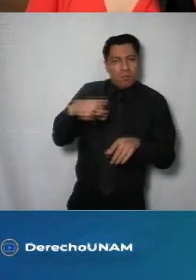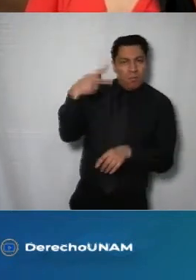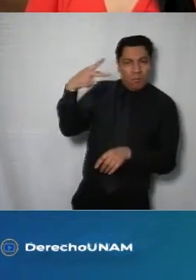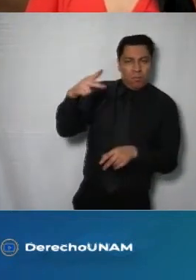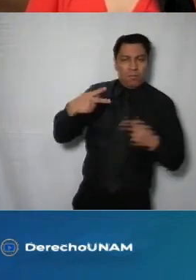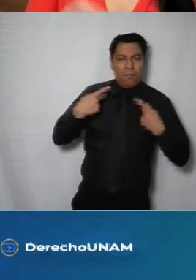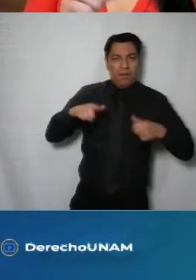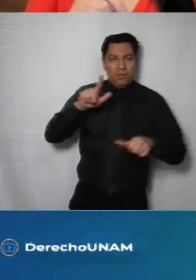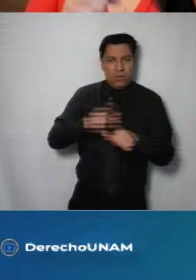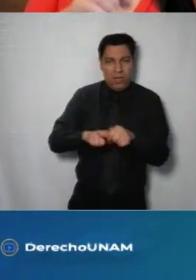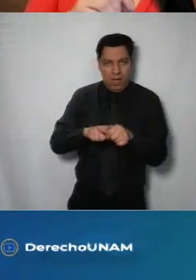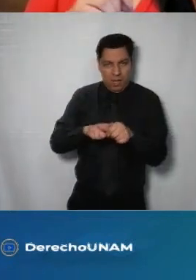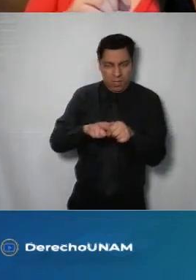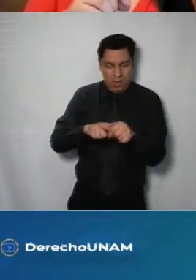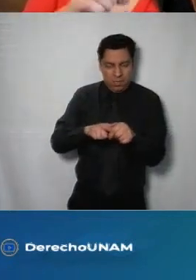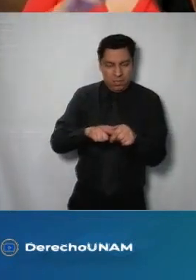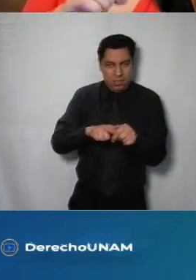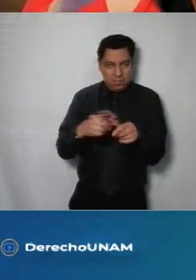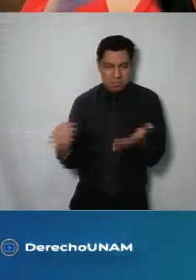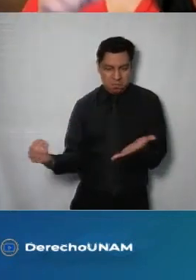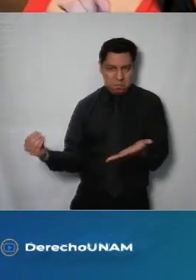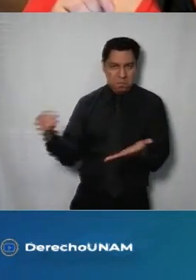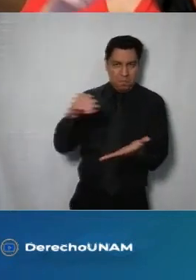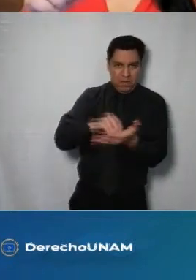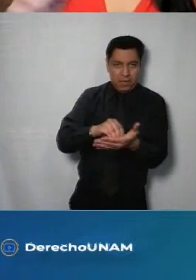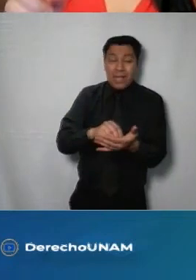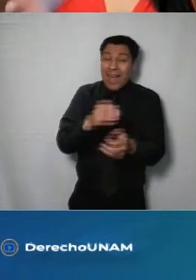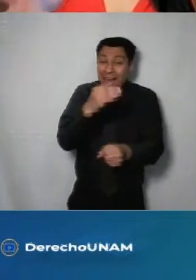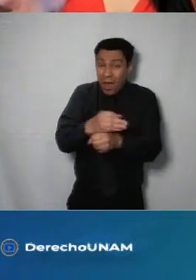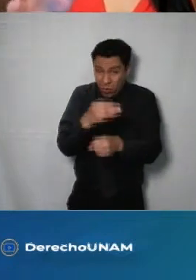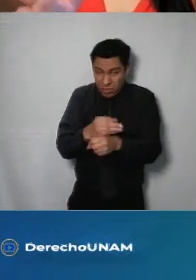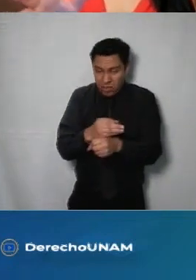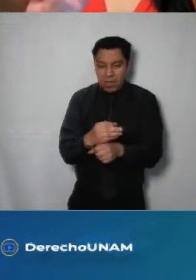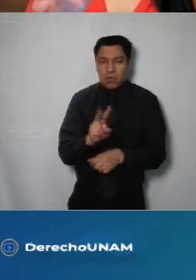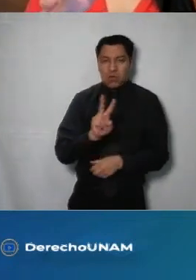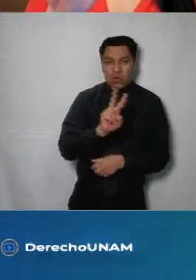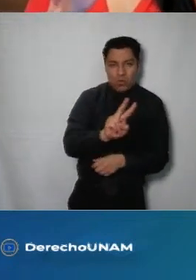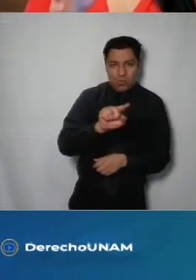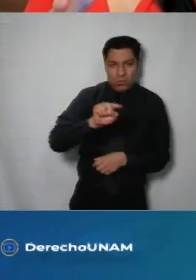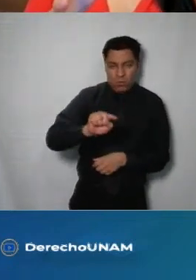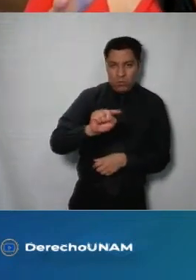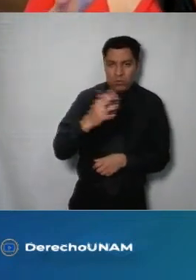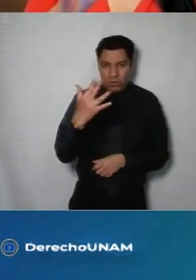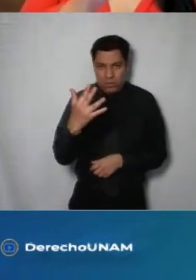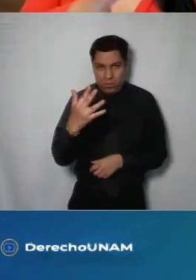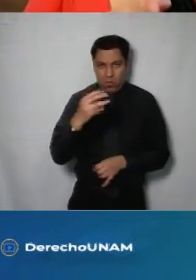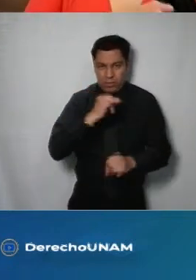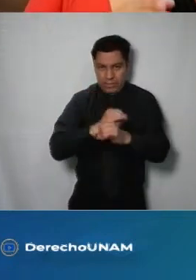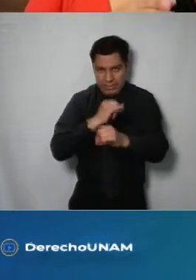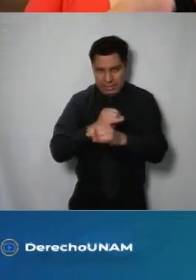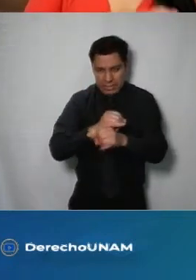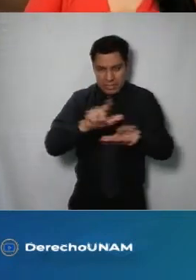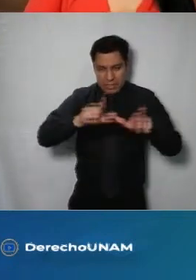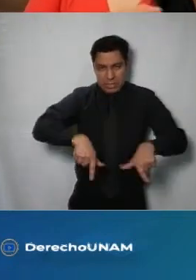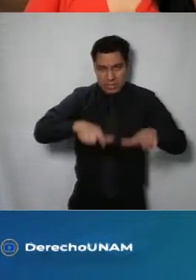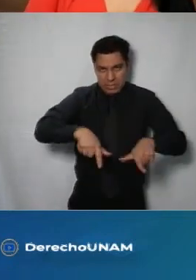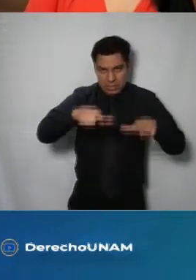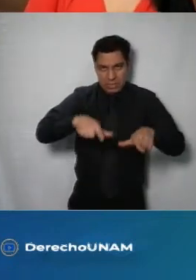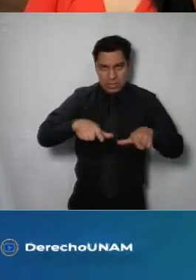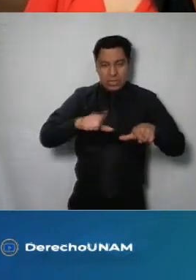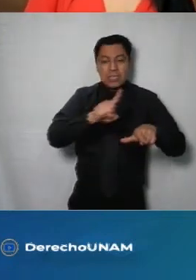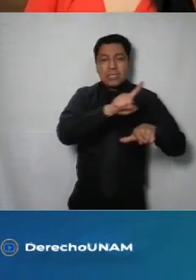tienen en la versión actual que es del registro que es la 2.5 que tenemos del total digamos de